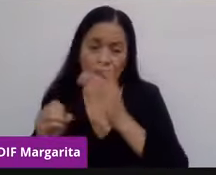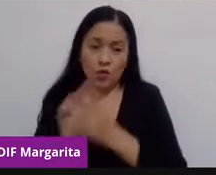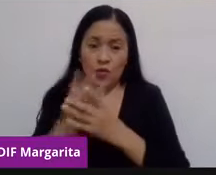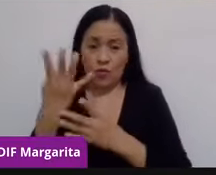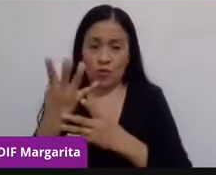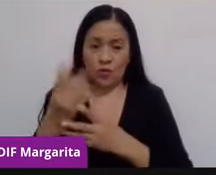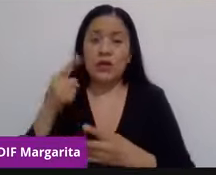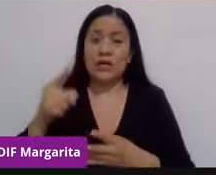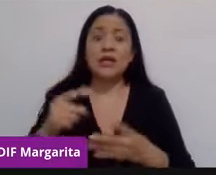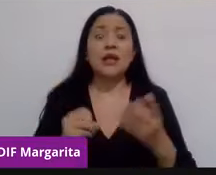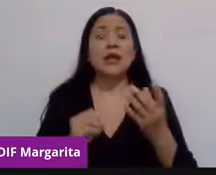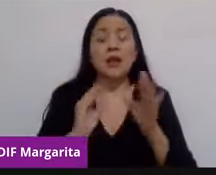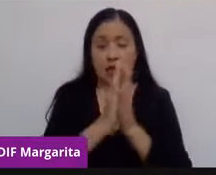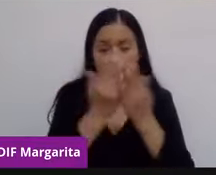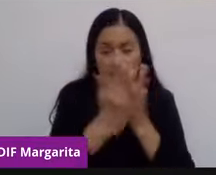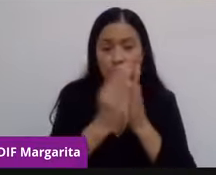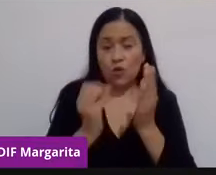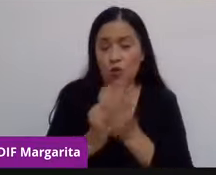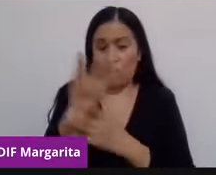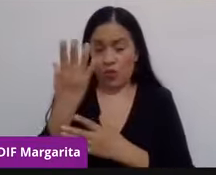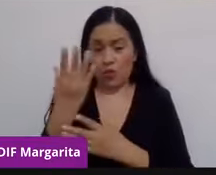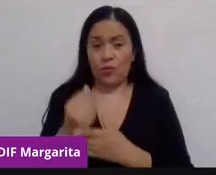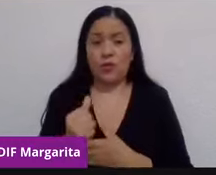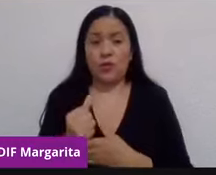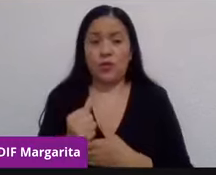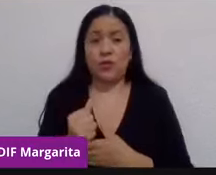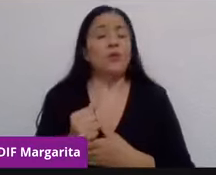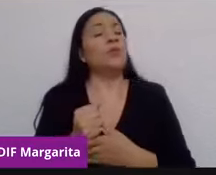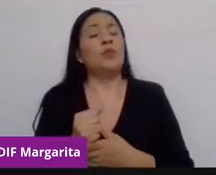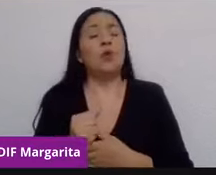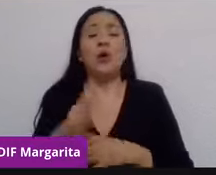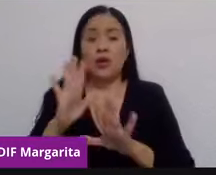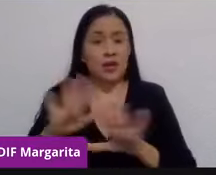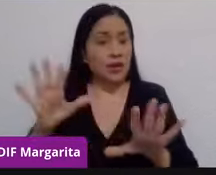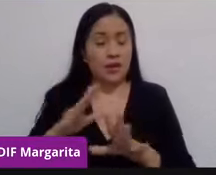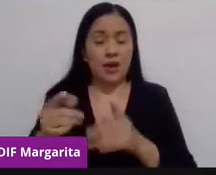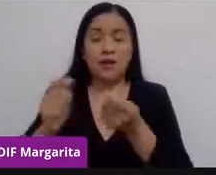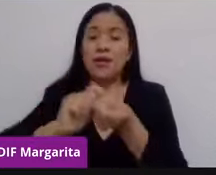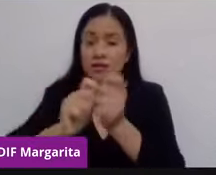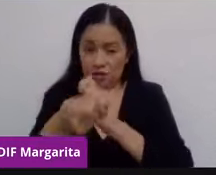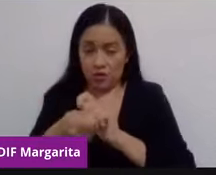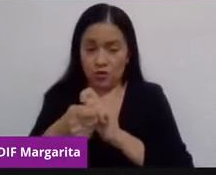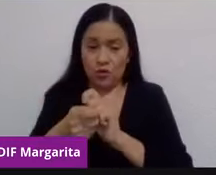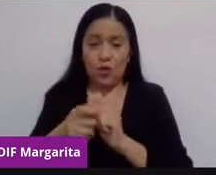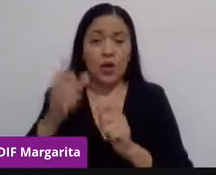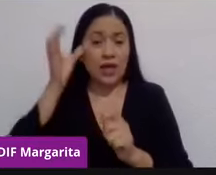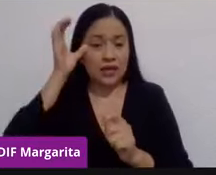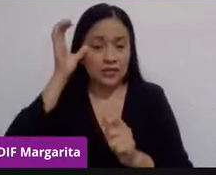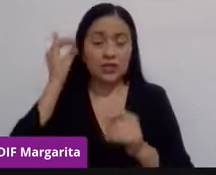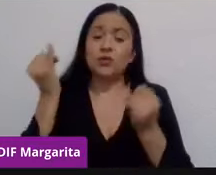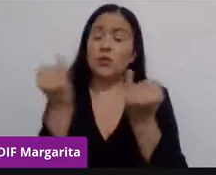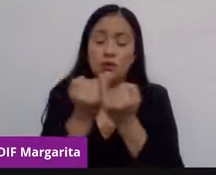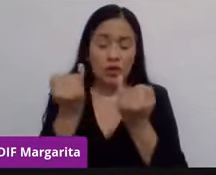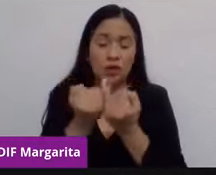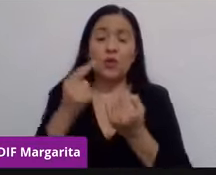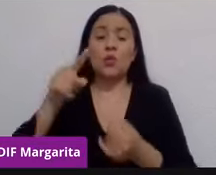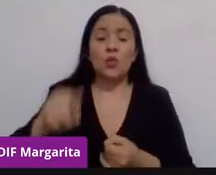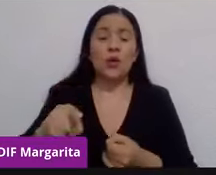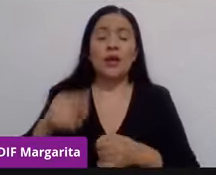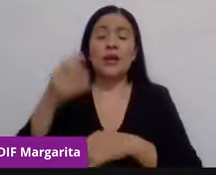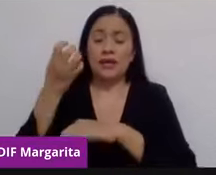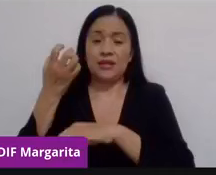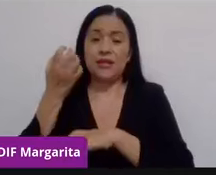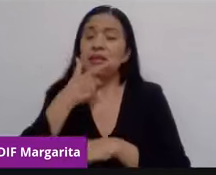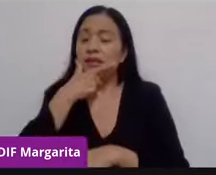libro Innovación, una actitud, traducido al inglés y al chino mandarín, el cual se encuentra en formato impreso digital y